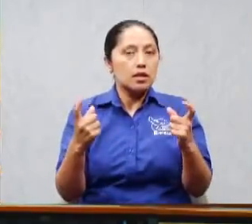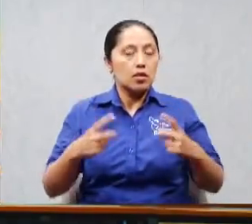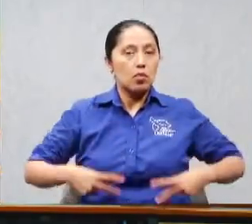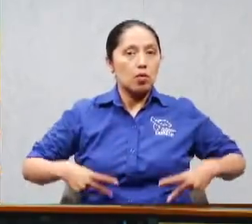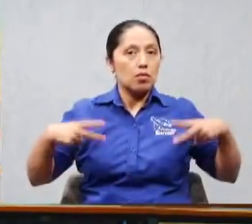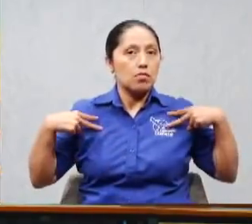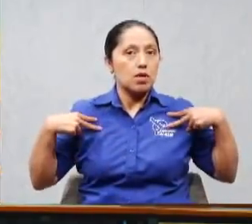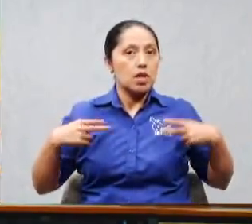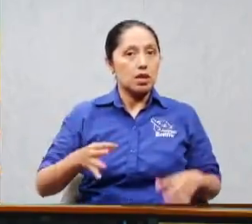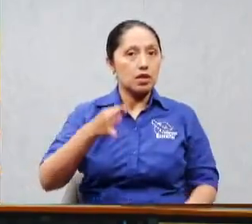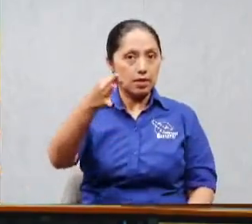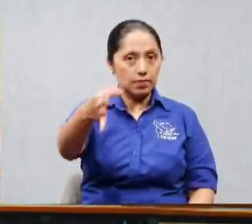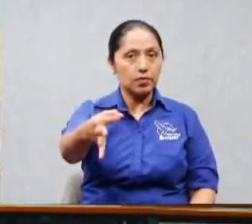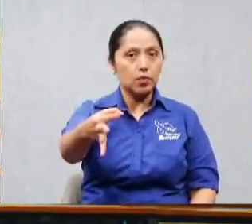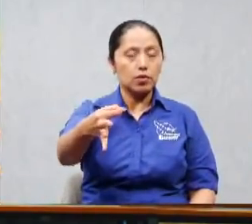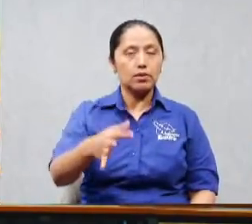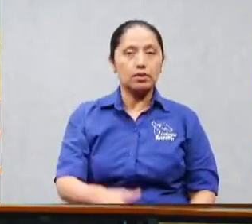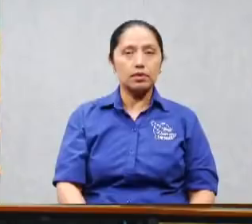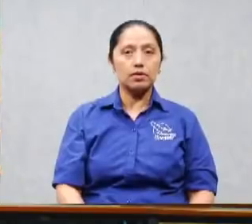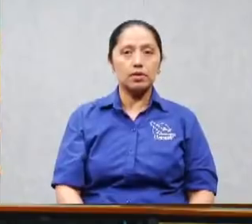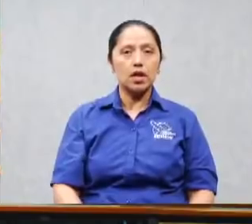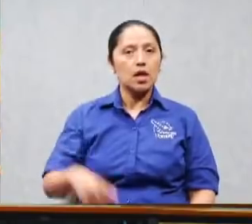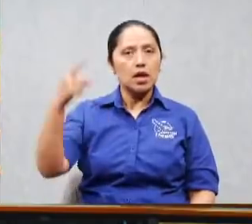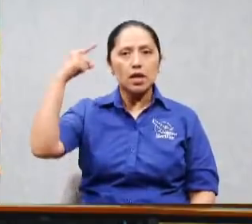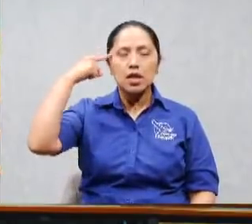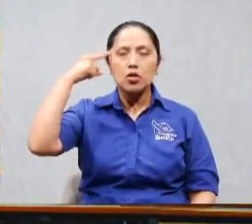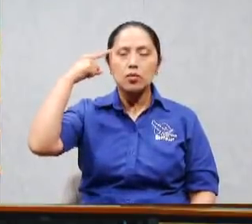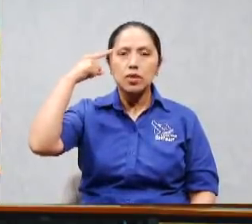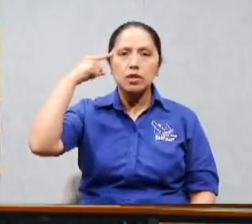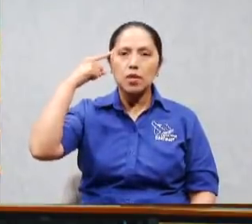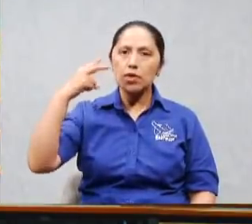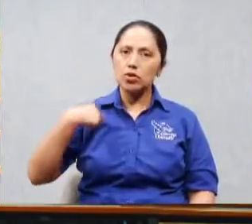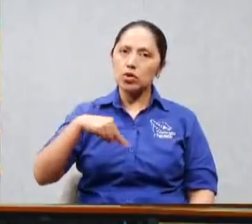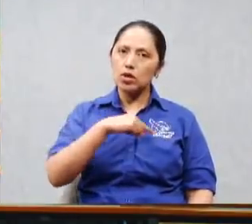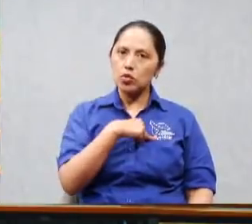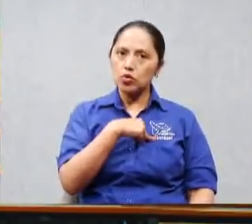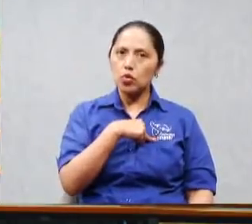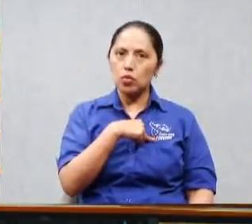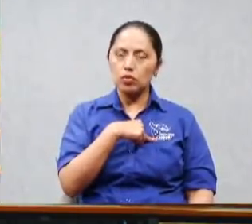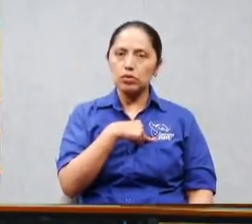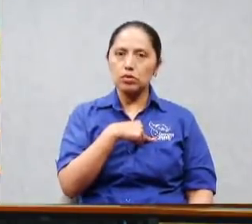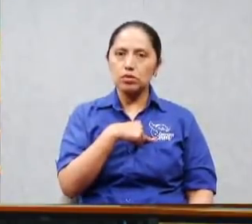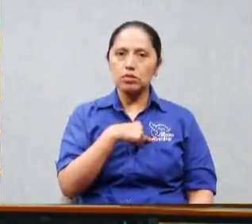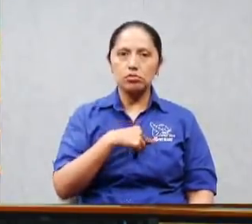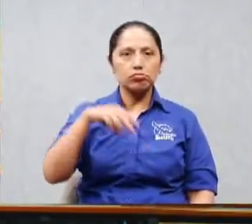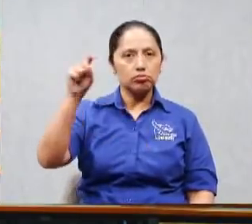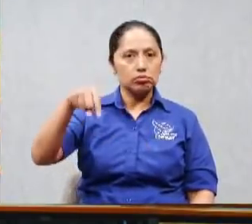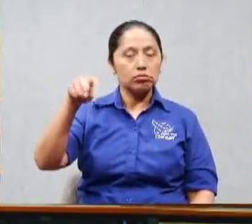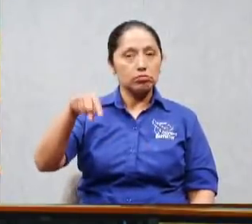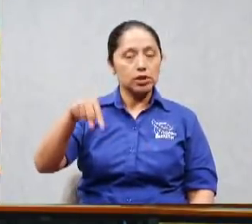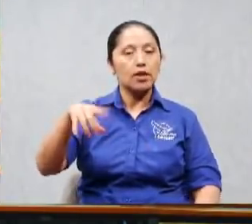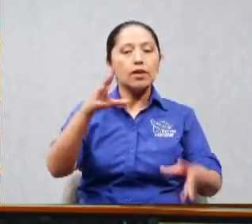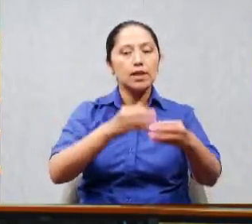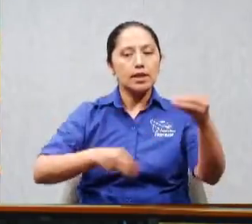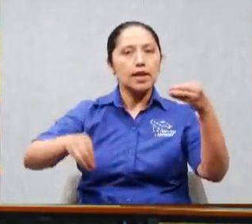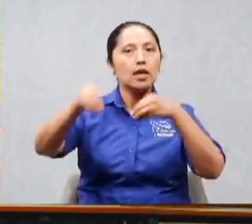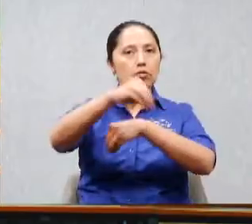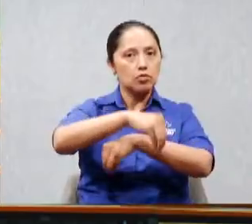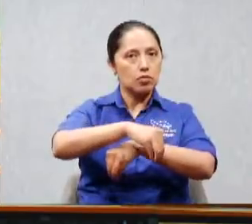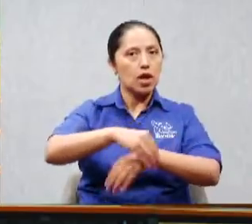vamos a vivir. Y los pensamientos nuestros deberían de ser modificados a diario,